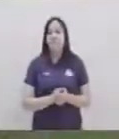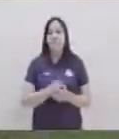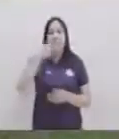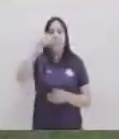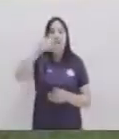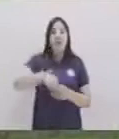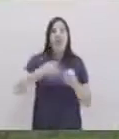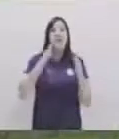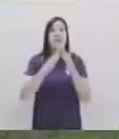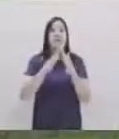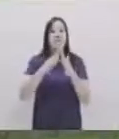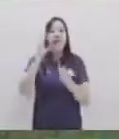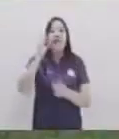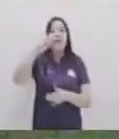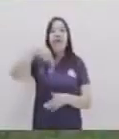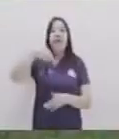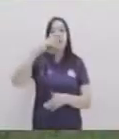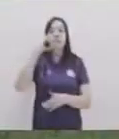en casa